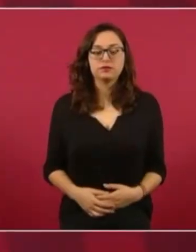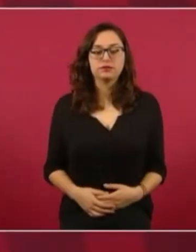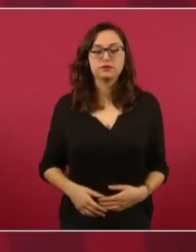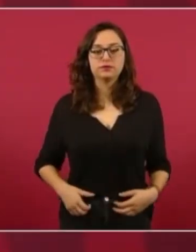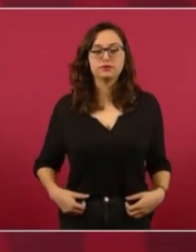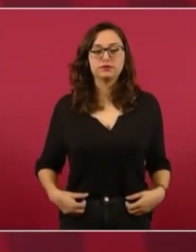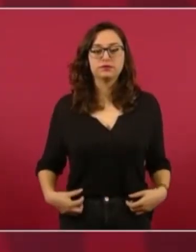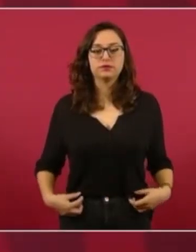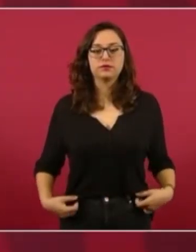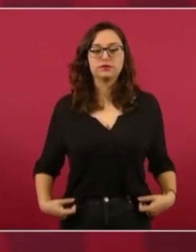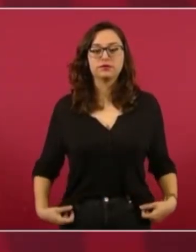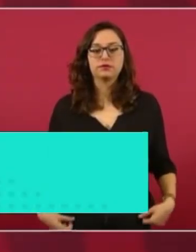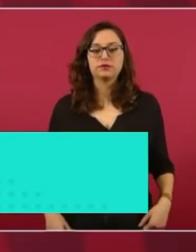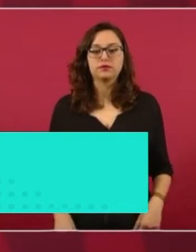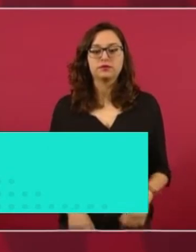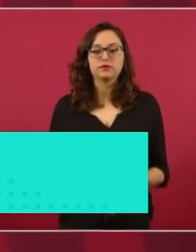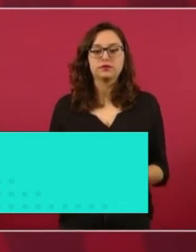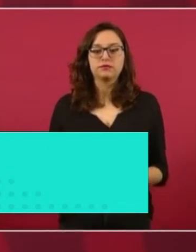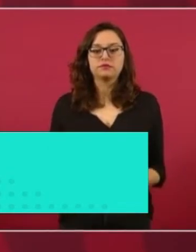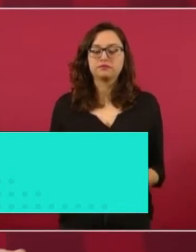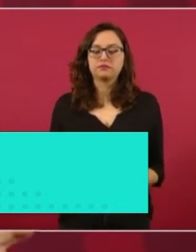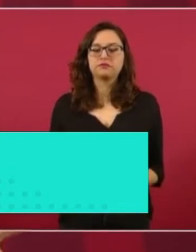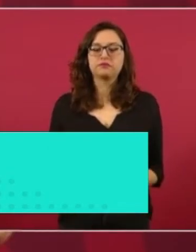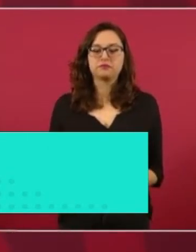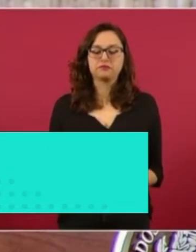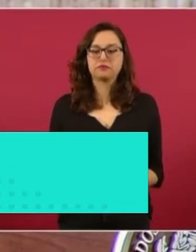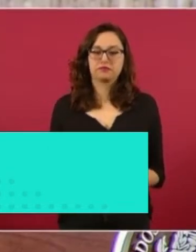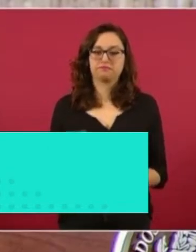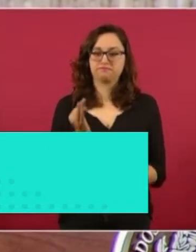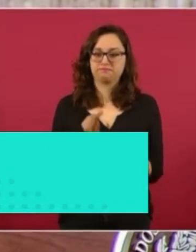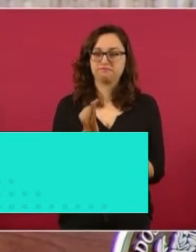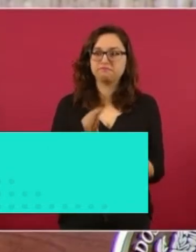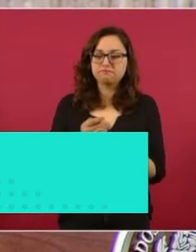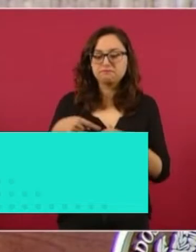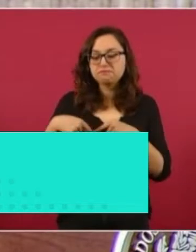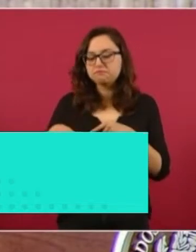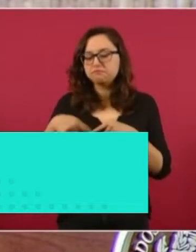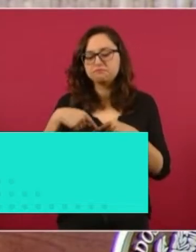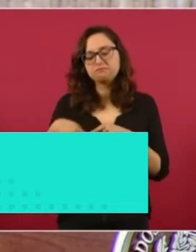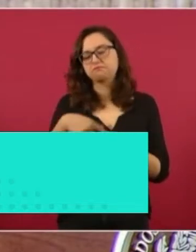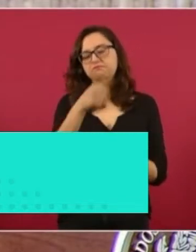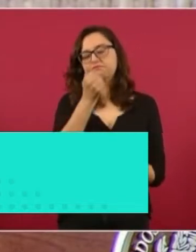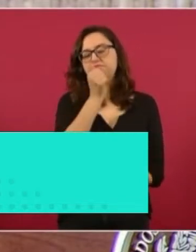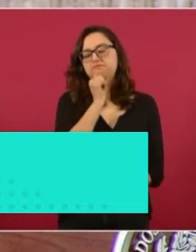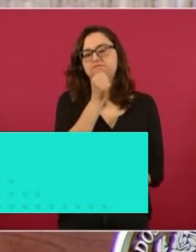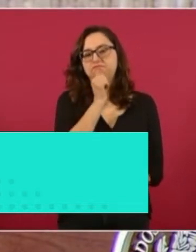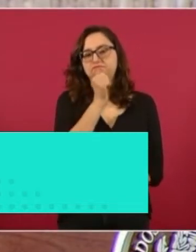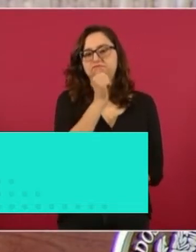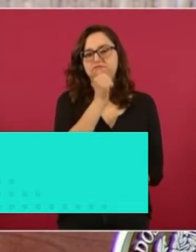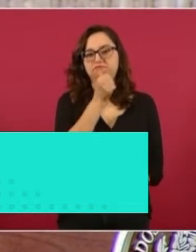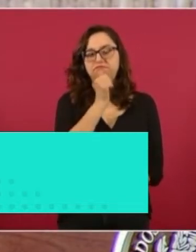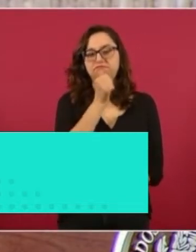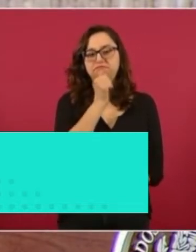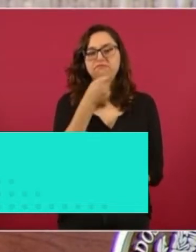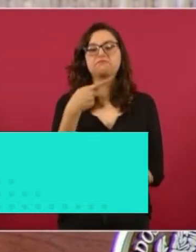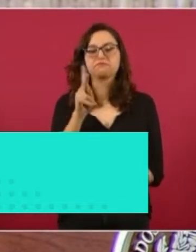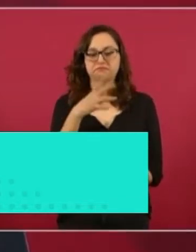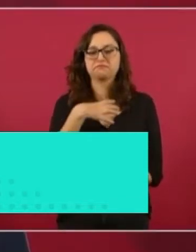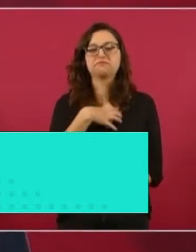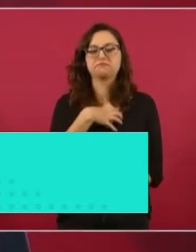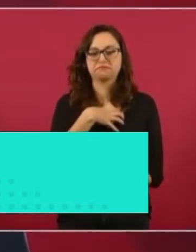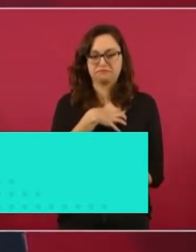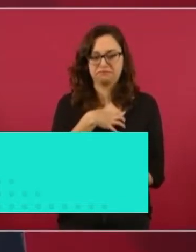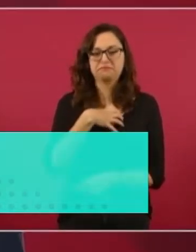¿Ahora no, pero desde luego estamos muy contentos porque es un